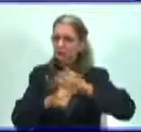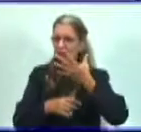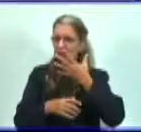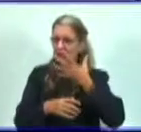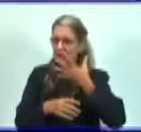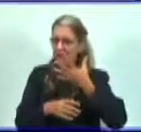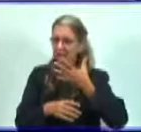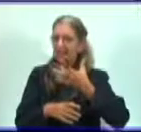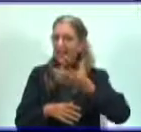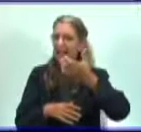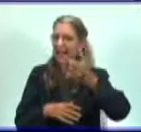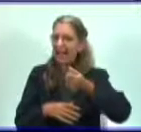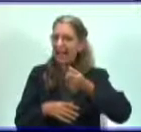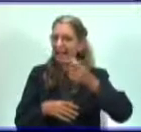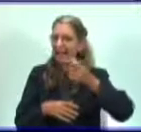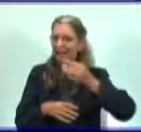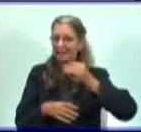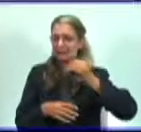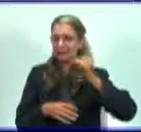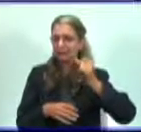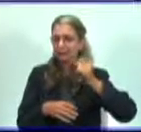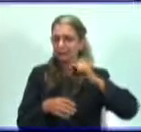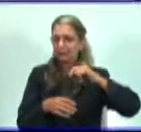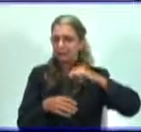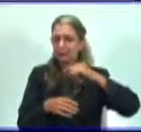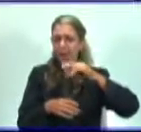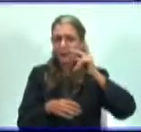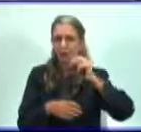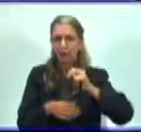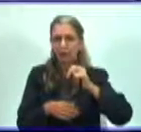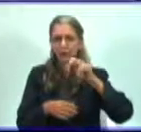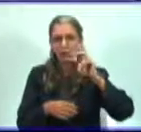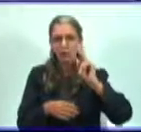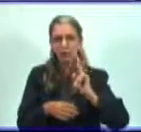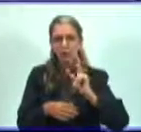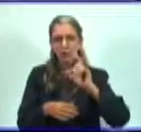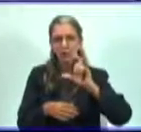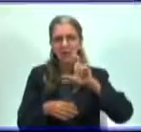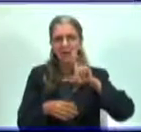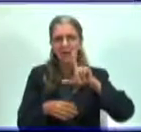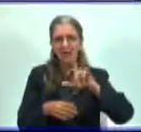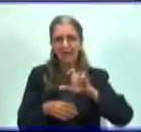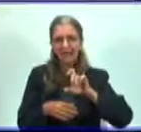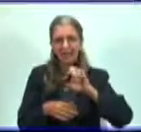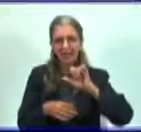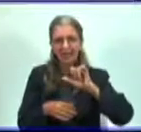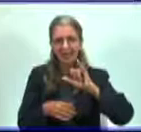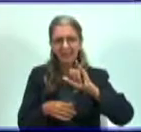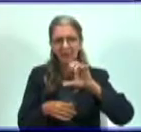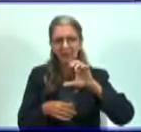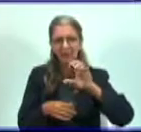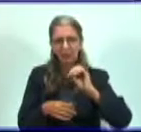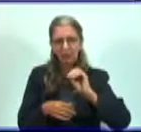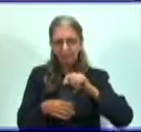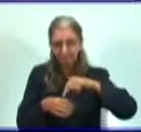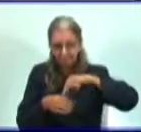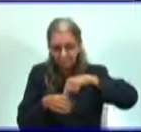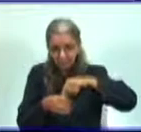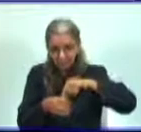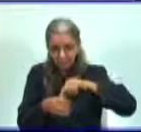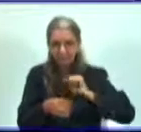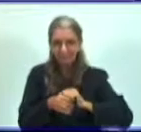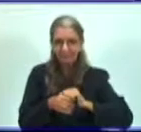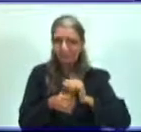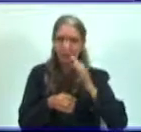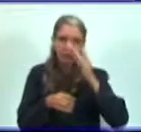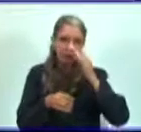determinando el ácido nucleico que lo compone y la cálcida de proteína. Vamos a colocar